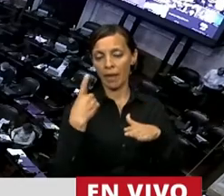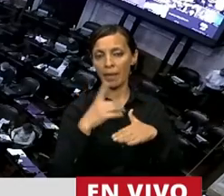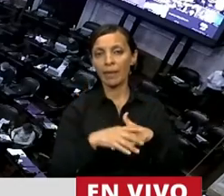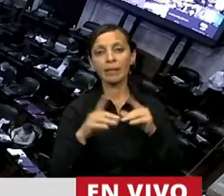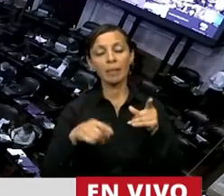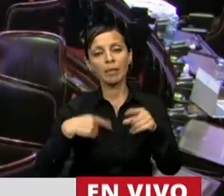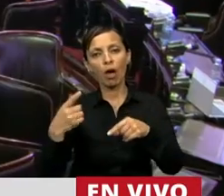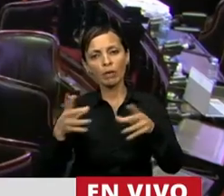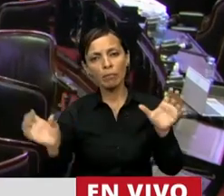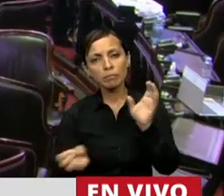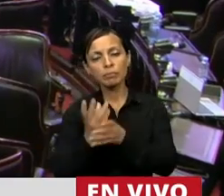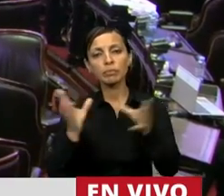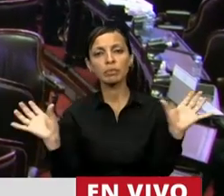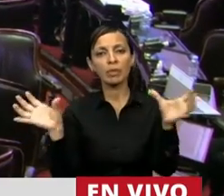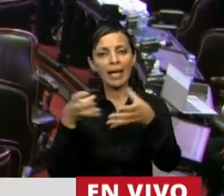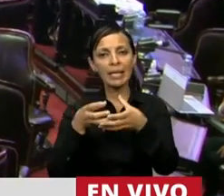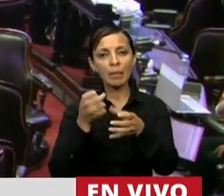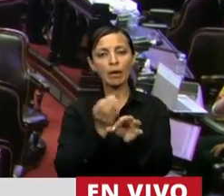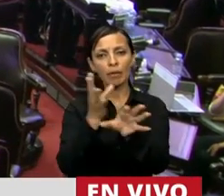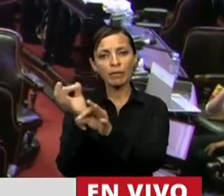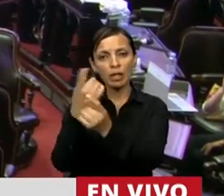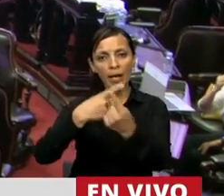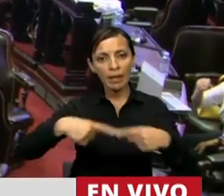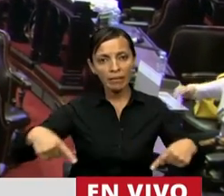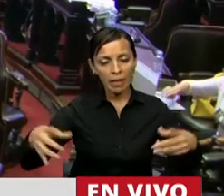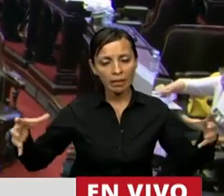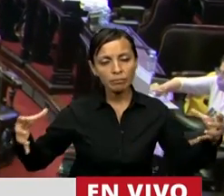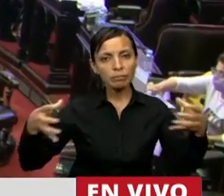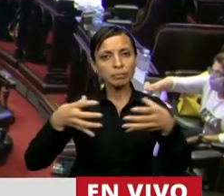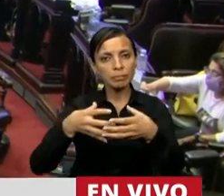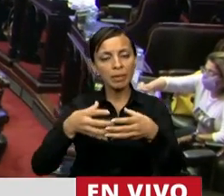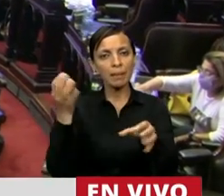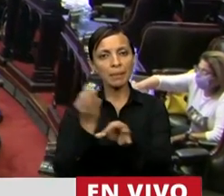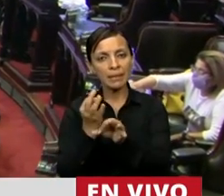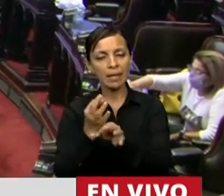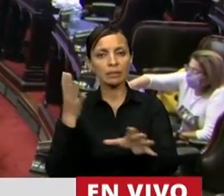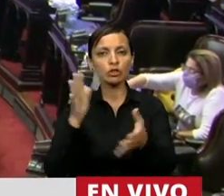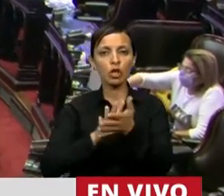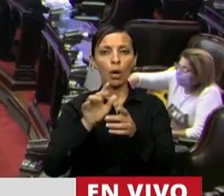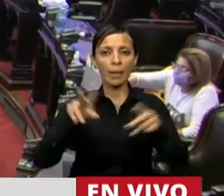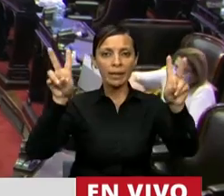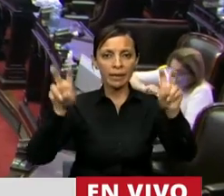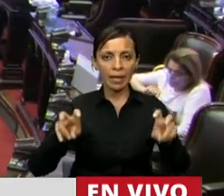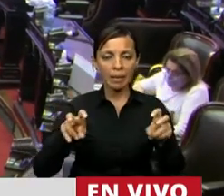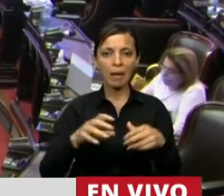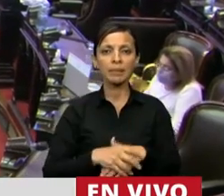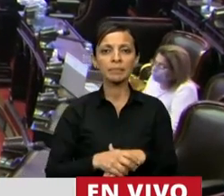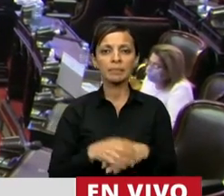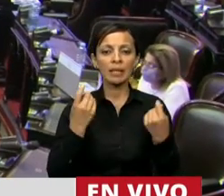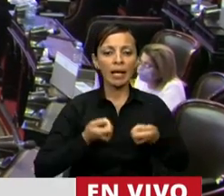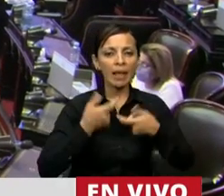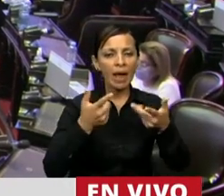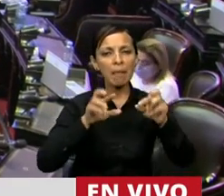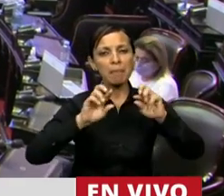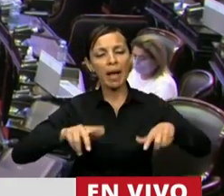coordinará un equipo interdisciplinario de profesionales y especialistas sobre la materia quienes elaborarán